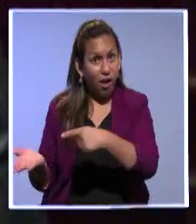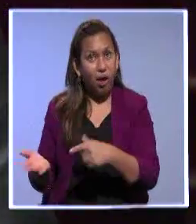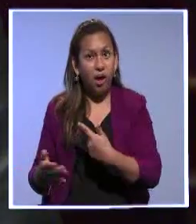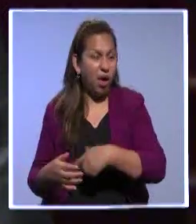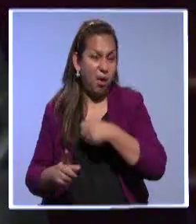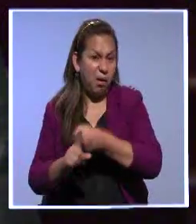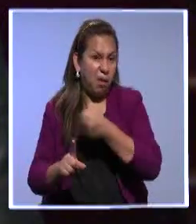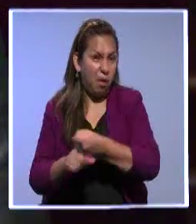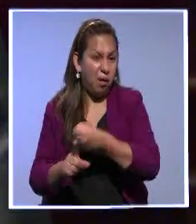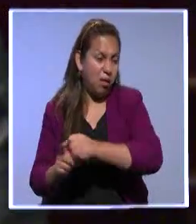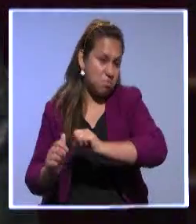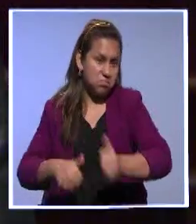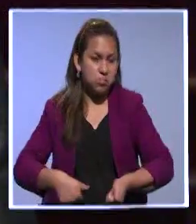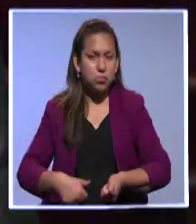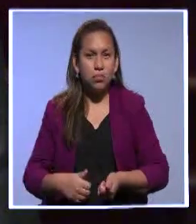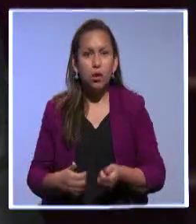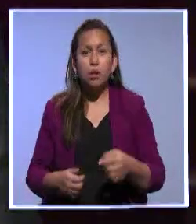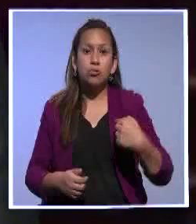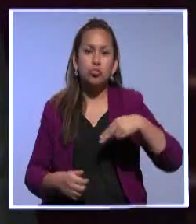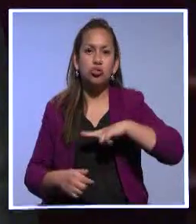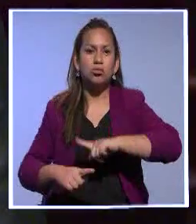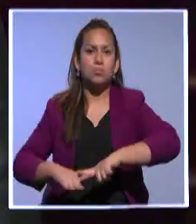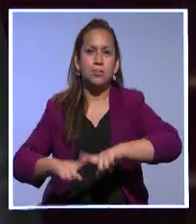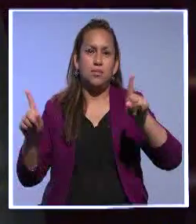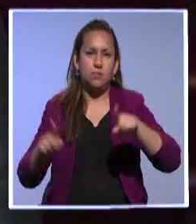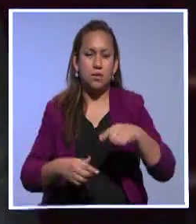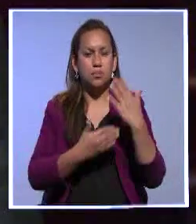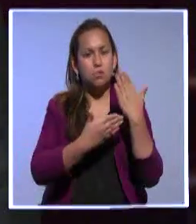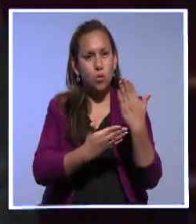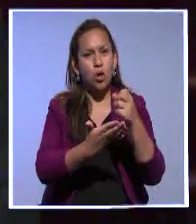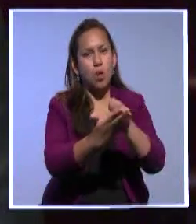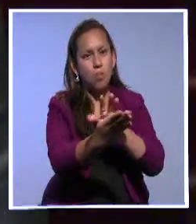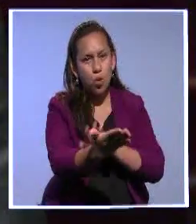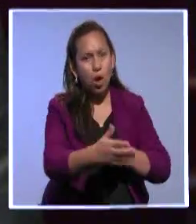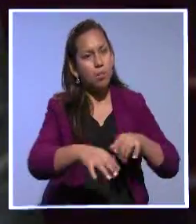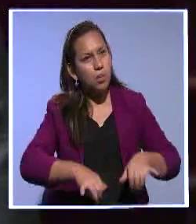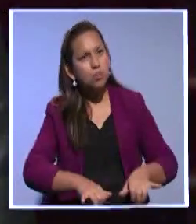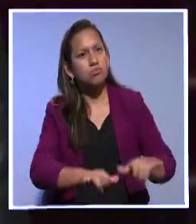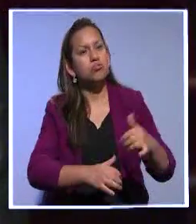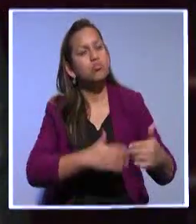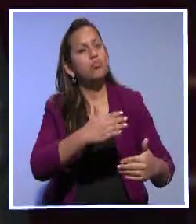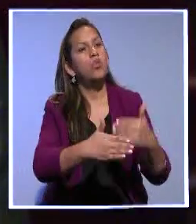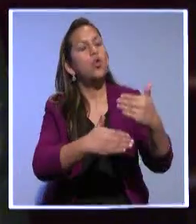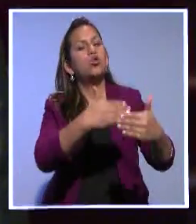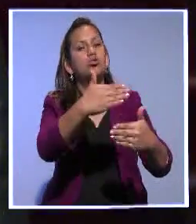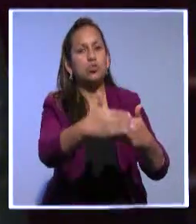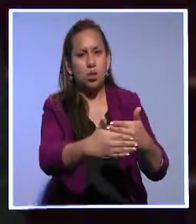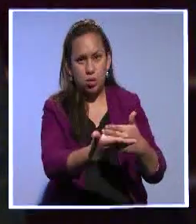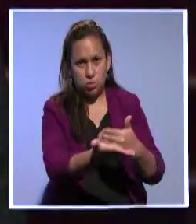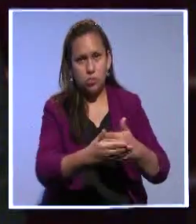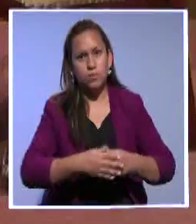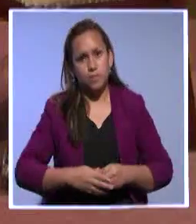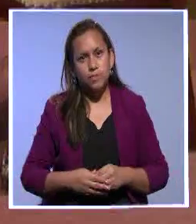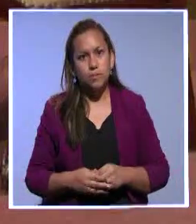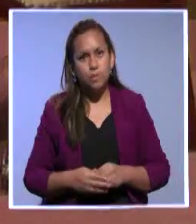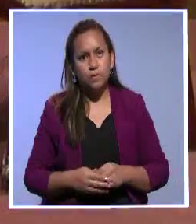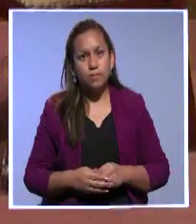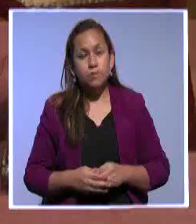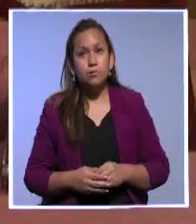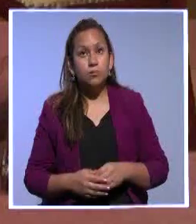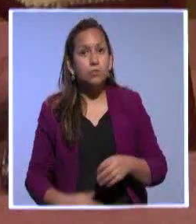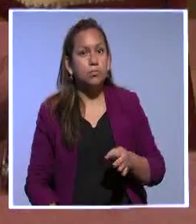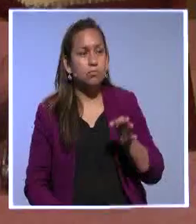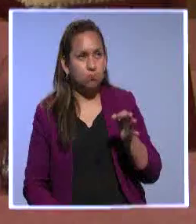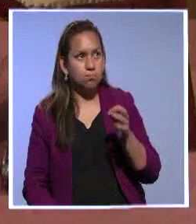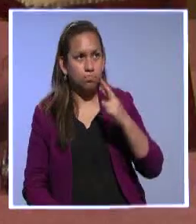avance y que proponga una esperanza y sobre todo un futuro que tiene que estar solventado en los elementos de la Revolución Ciudadana. Correcto, asambleísta Vintimilla,